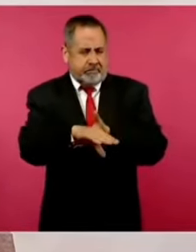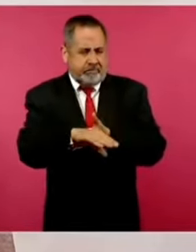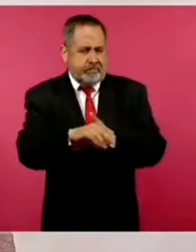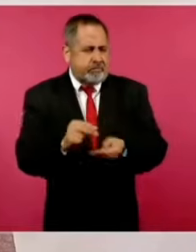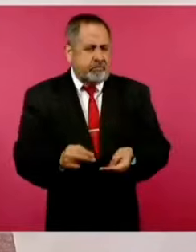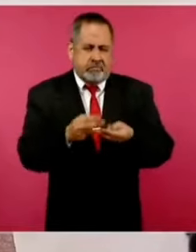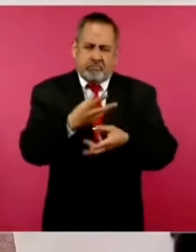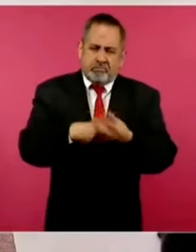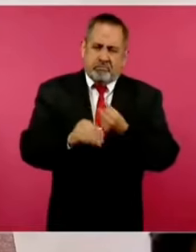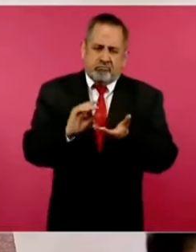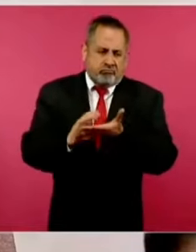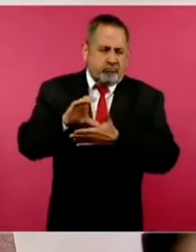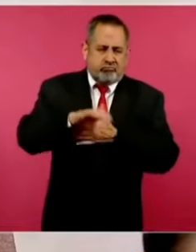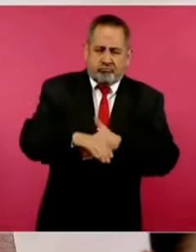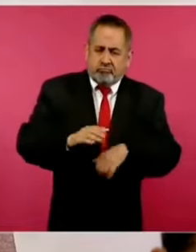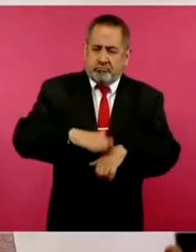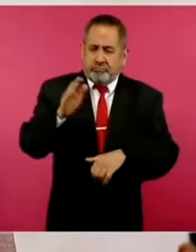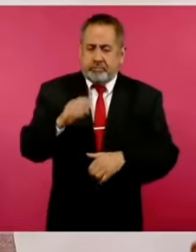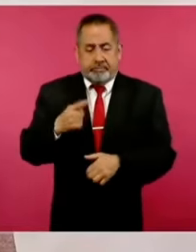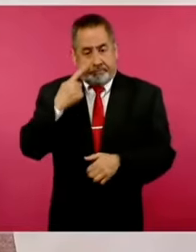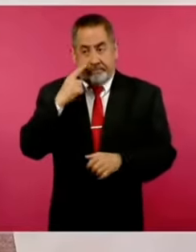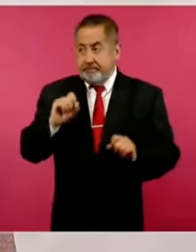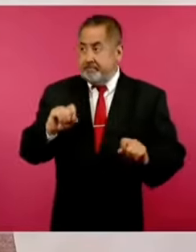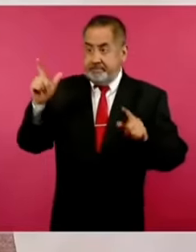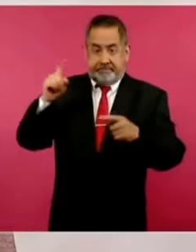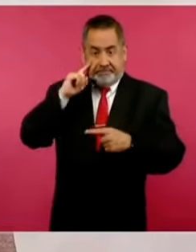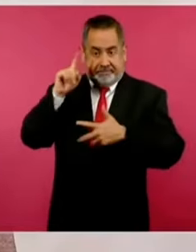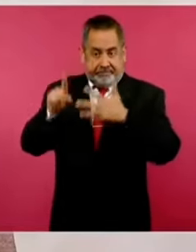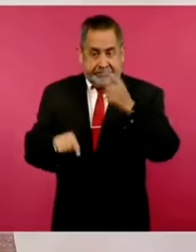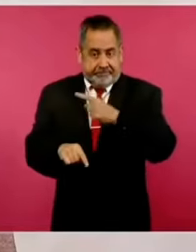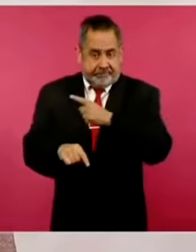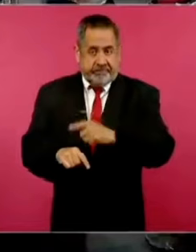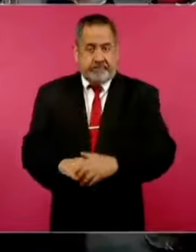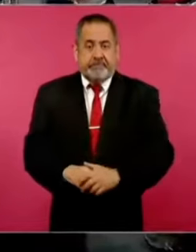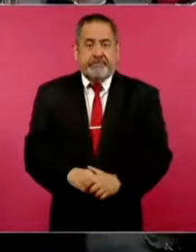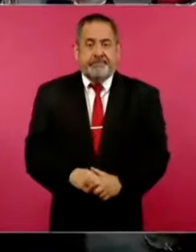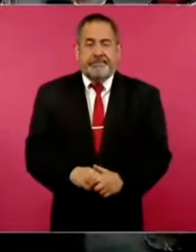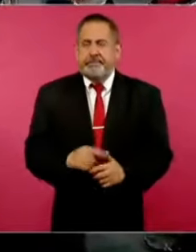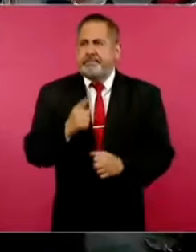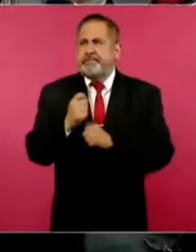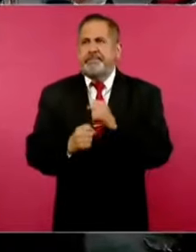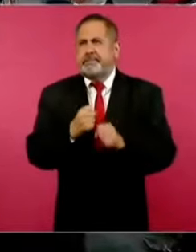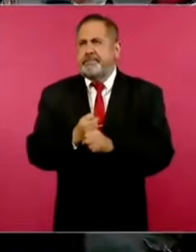porque ahorita vamos a ver el año,